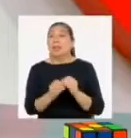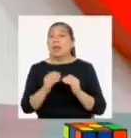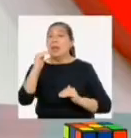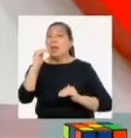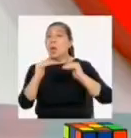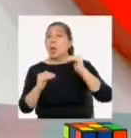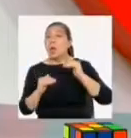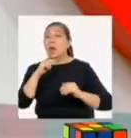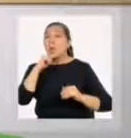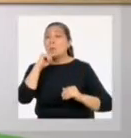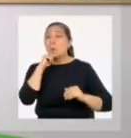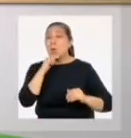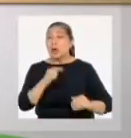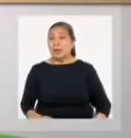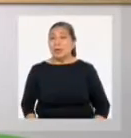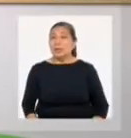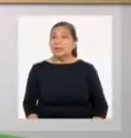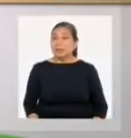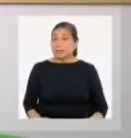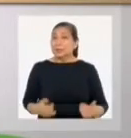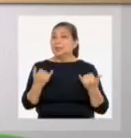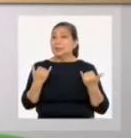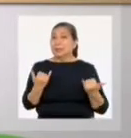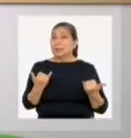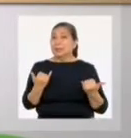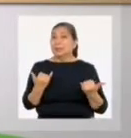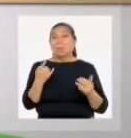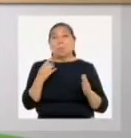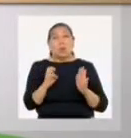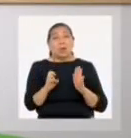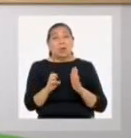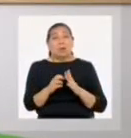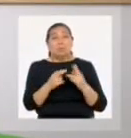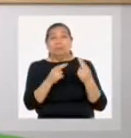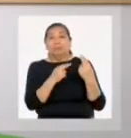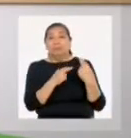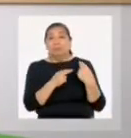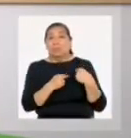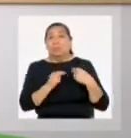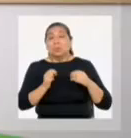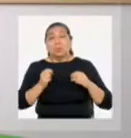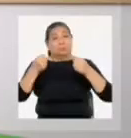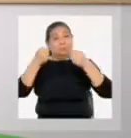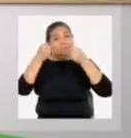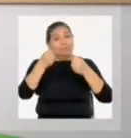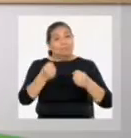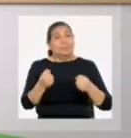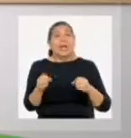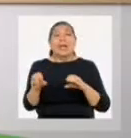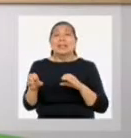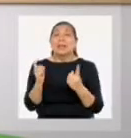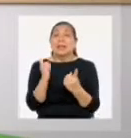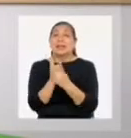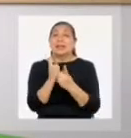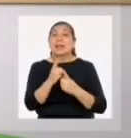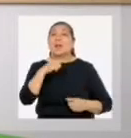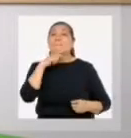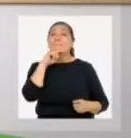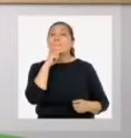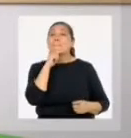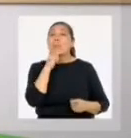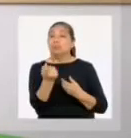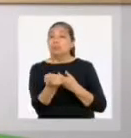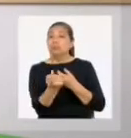trato desigual hacia las mujeres. Entonces, en el caso de que asumamos la postura acerca de que las